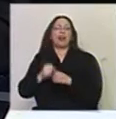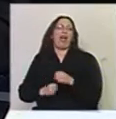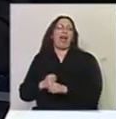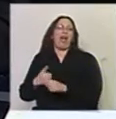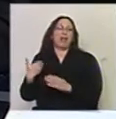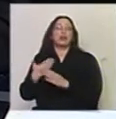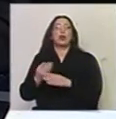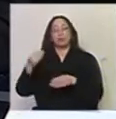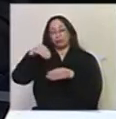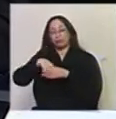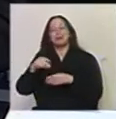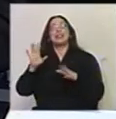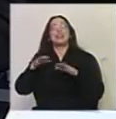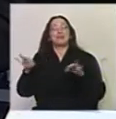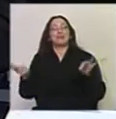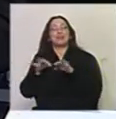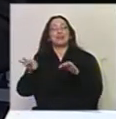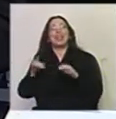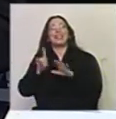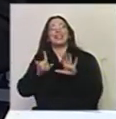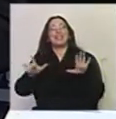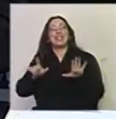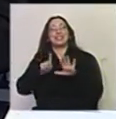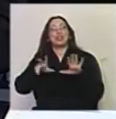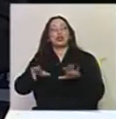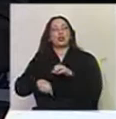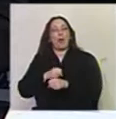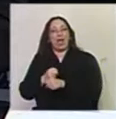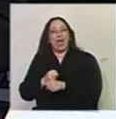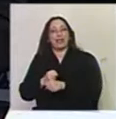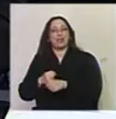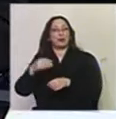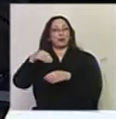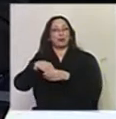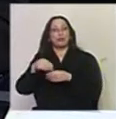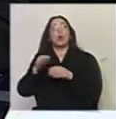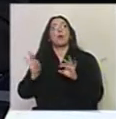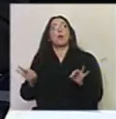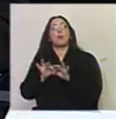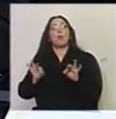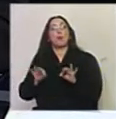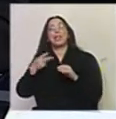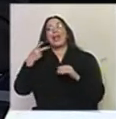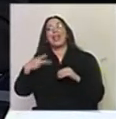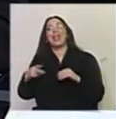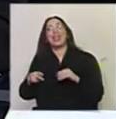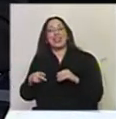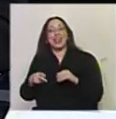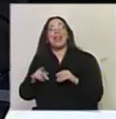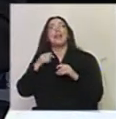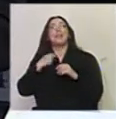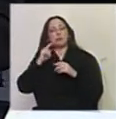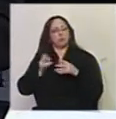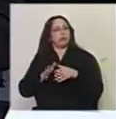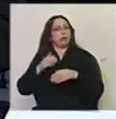Integré la Orquesta Sinfónica desde los 17, 18, como músico extra y veo un crecimiento gigantesco,